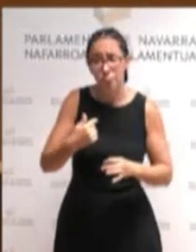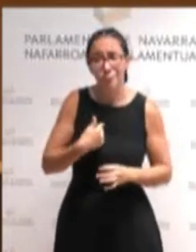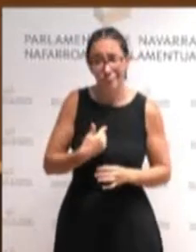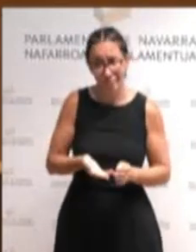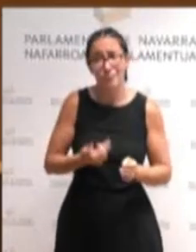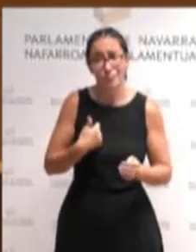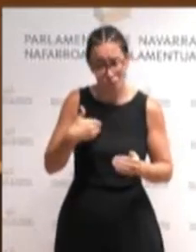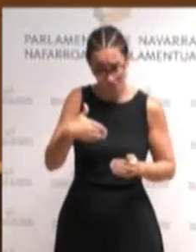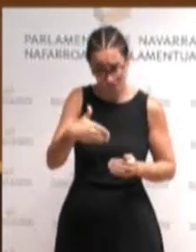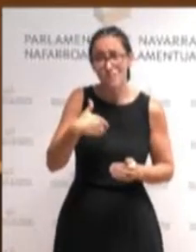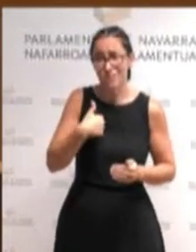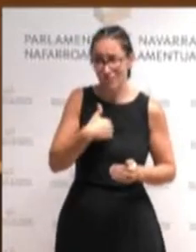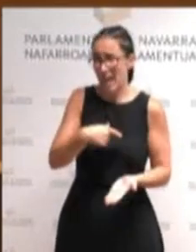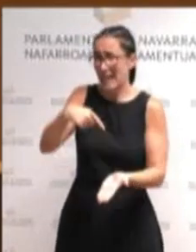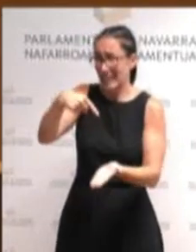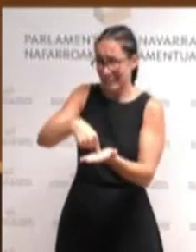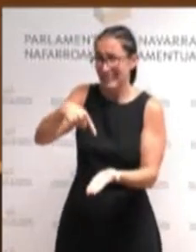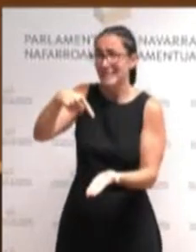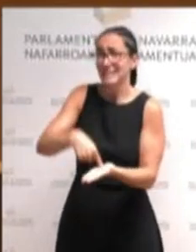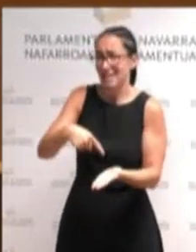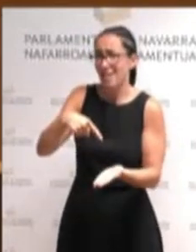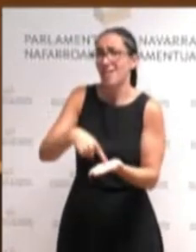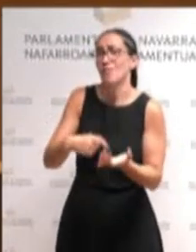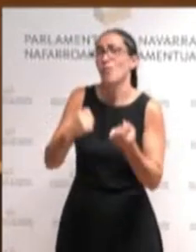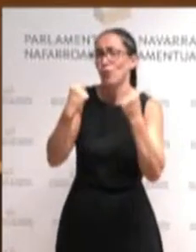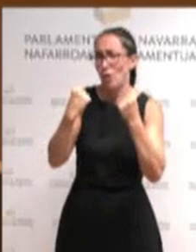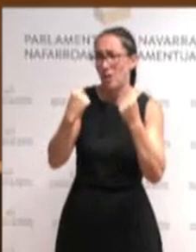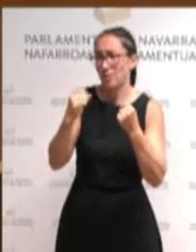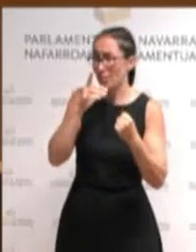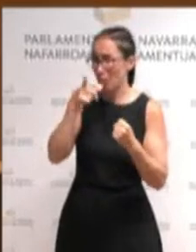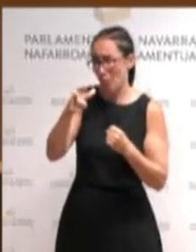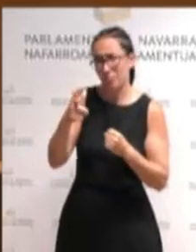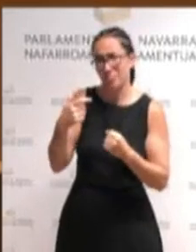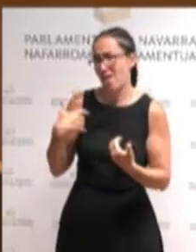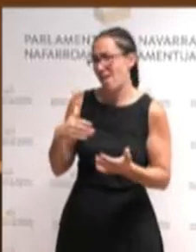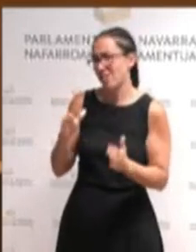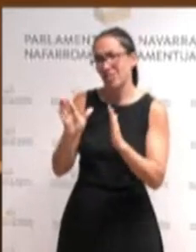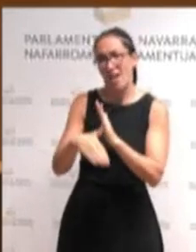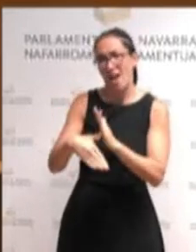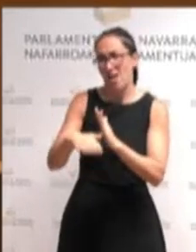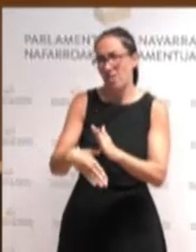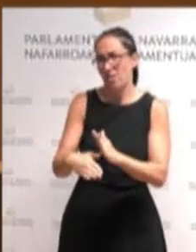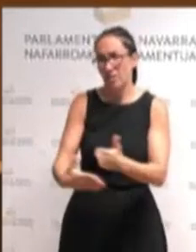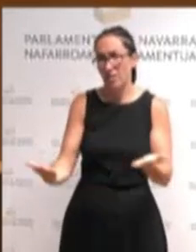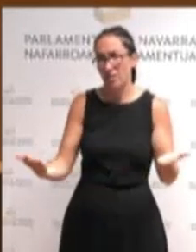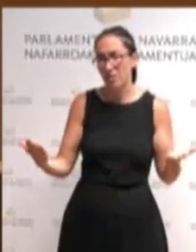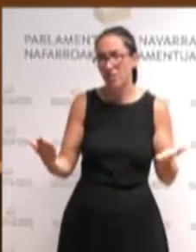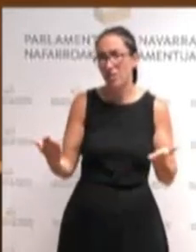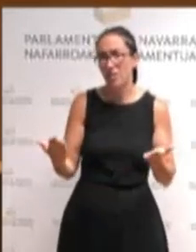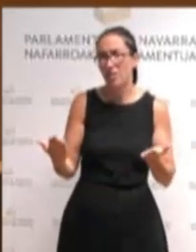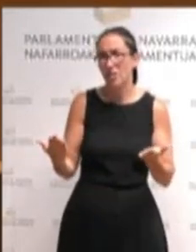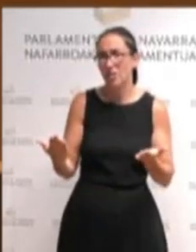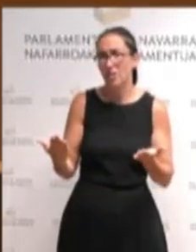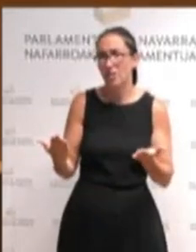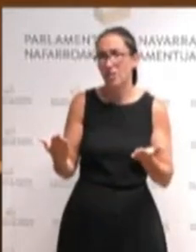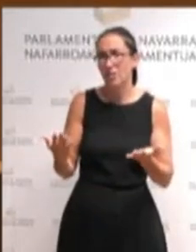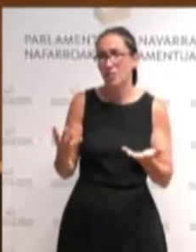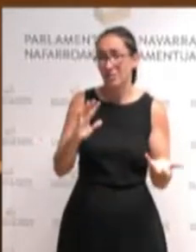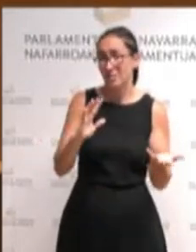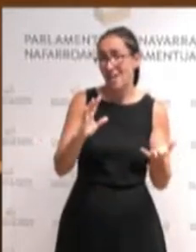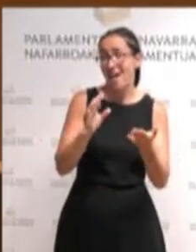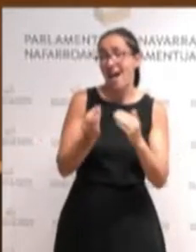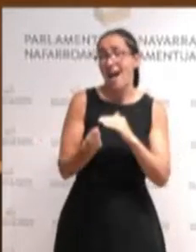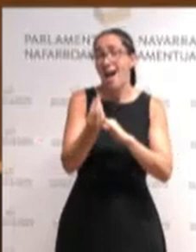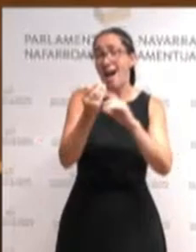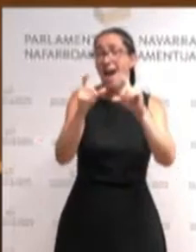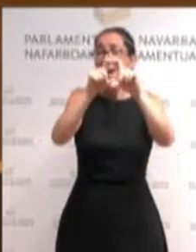en esta cuestión ya van ustedes muy tarde en la creación de la agencia de transición energética de